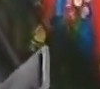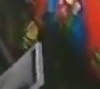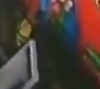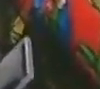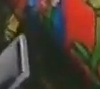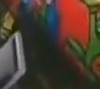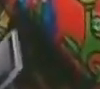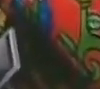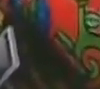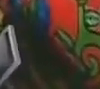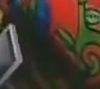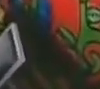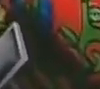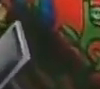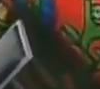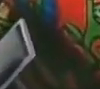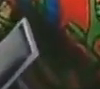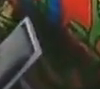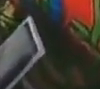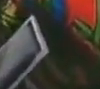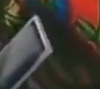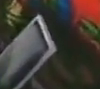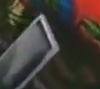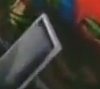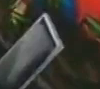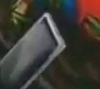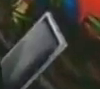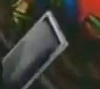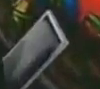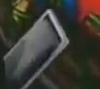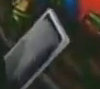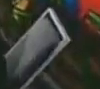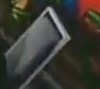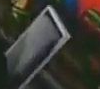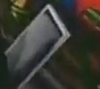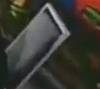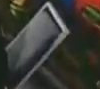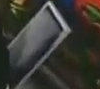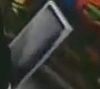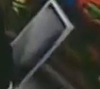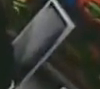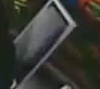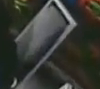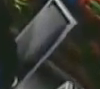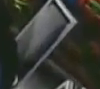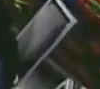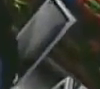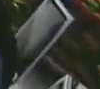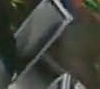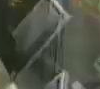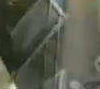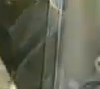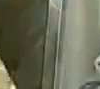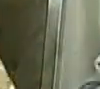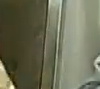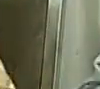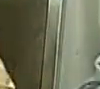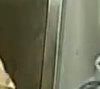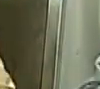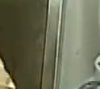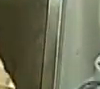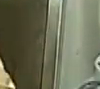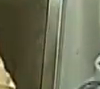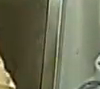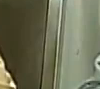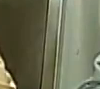consejo de vicepresidentes, la vicepresidenta ejecutiva, Delsi Eloína Rodríguez Gómez, al frente del consejo de